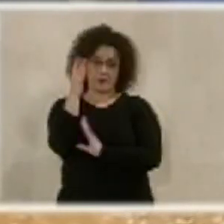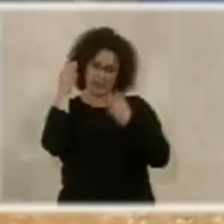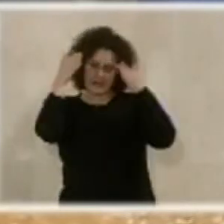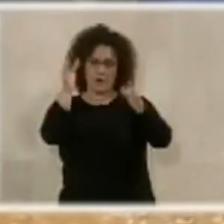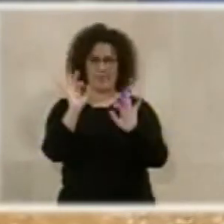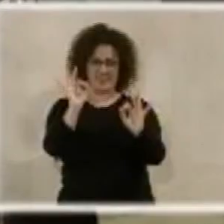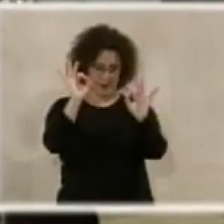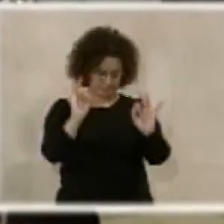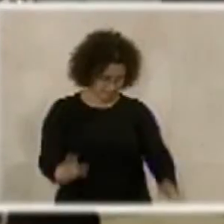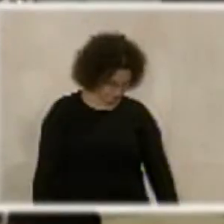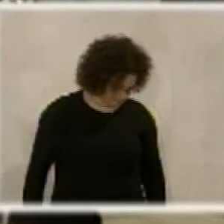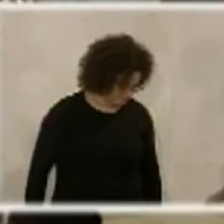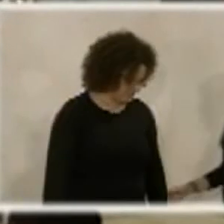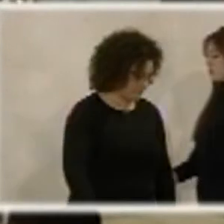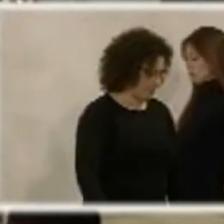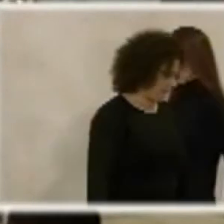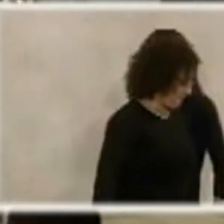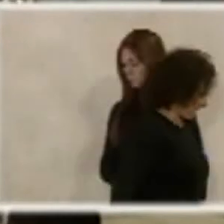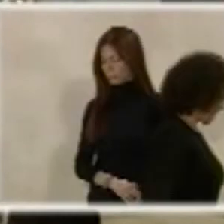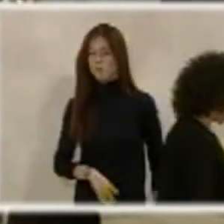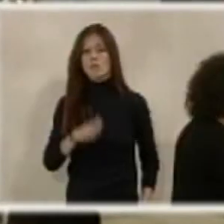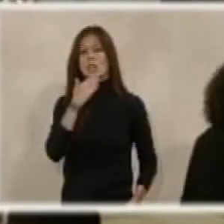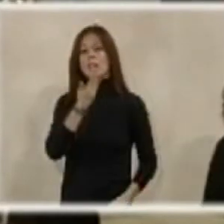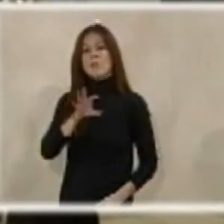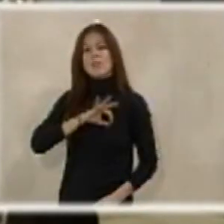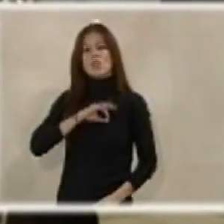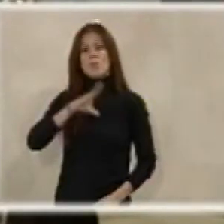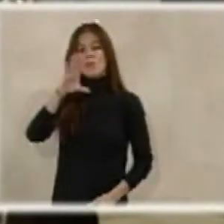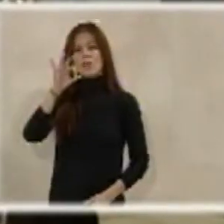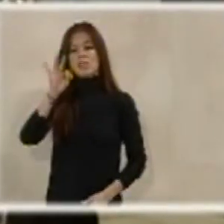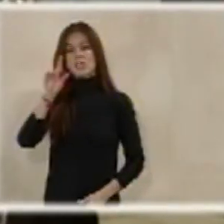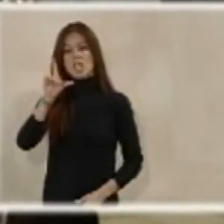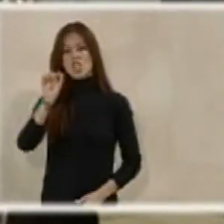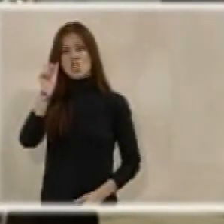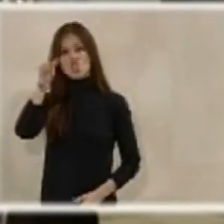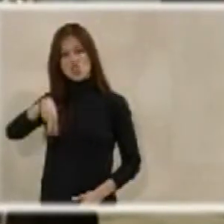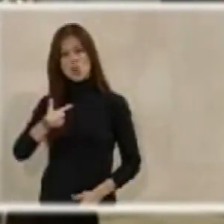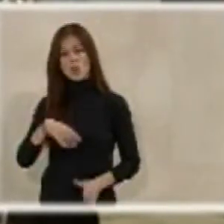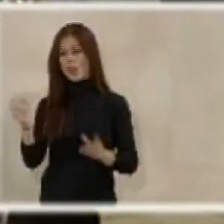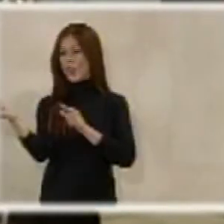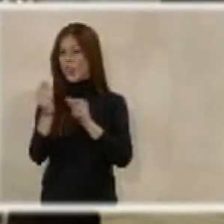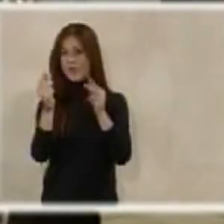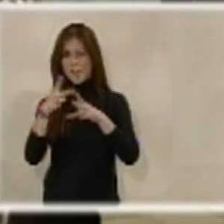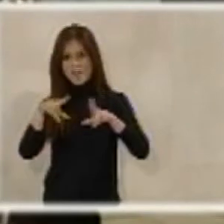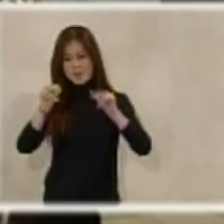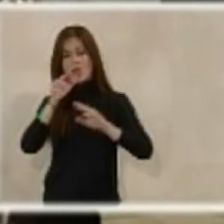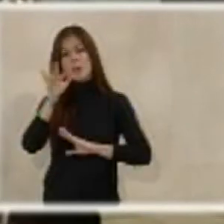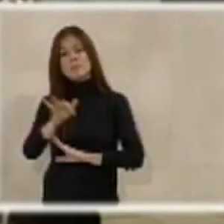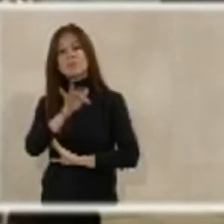especial. Muchas gracias, señor alcalde. Muchas gracias, señor Castellón, por concluir el debate, señor Burgos.